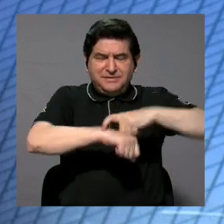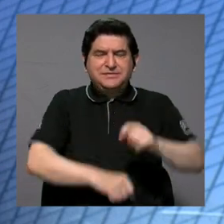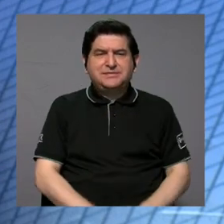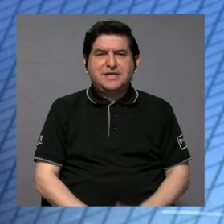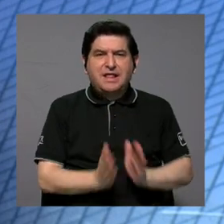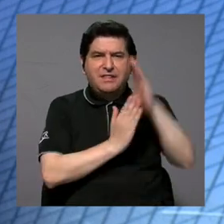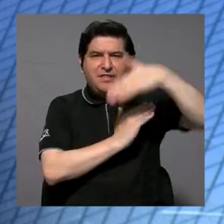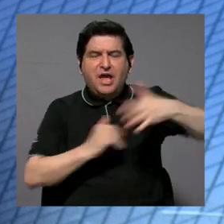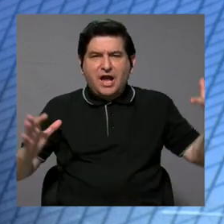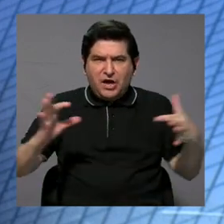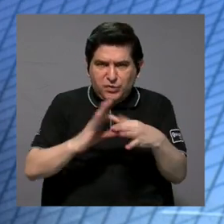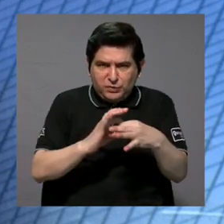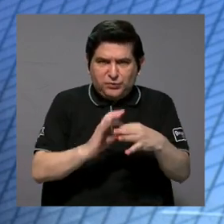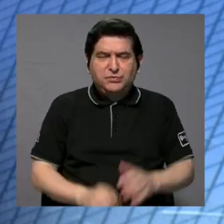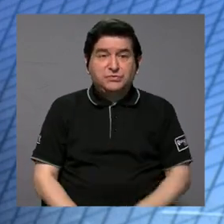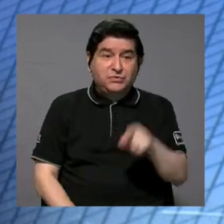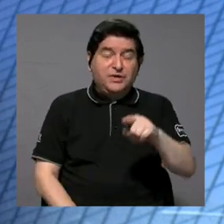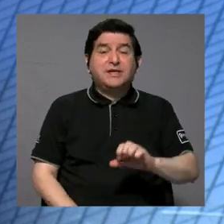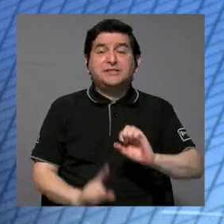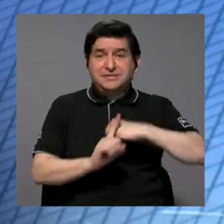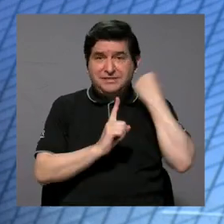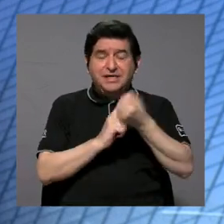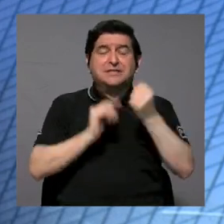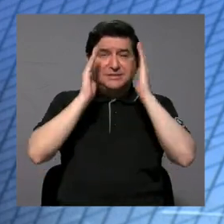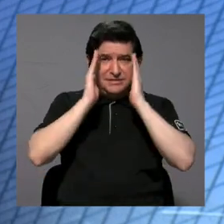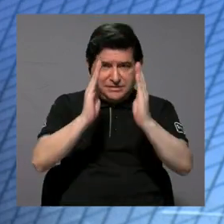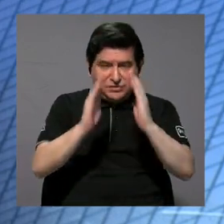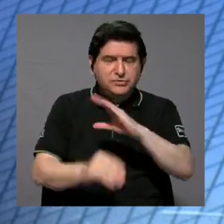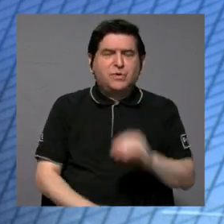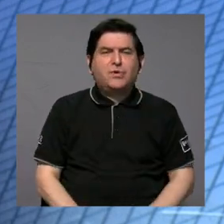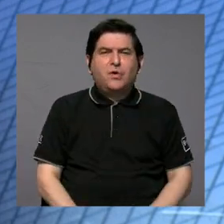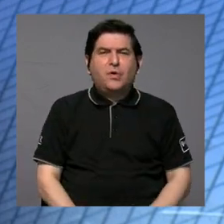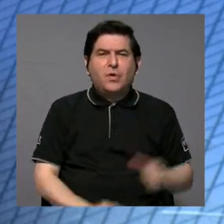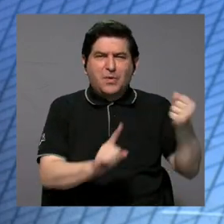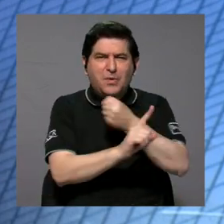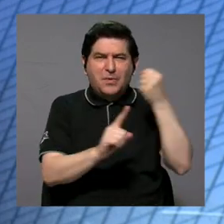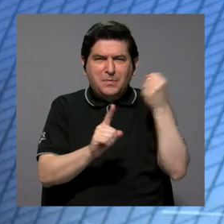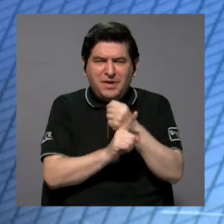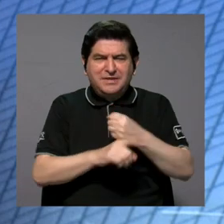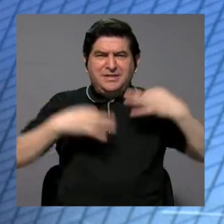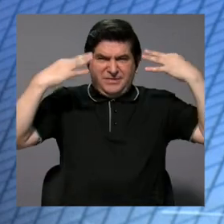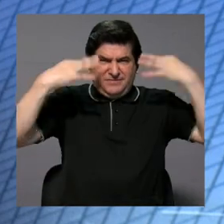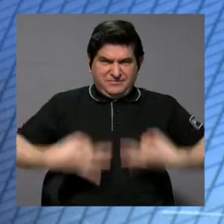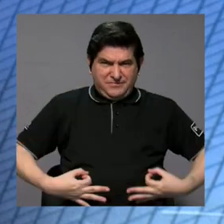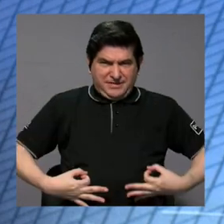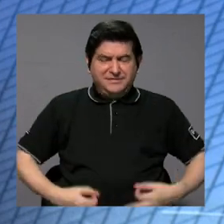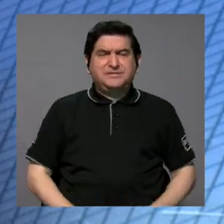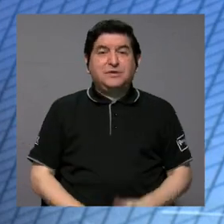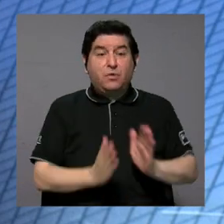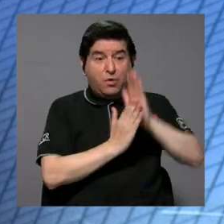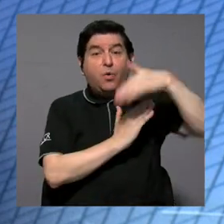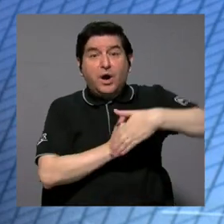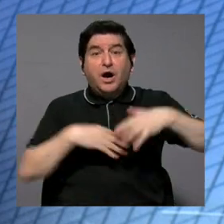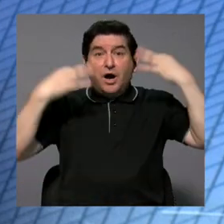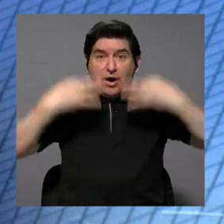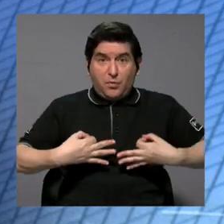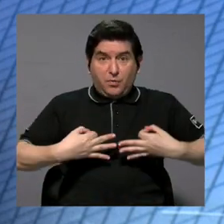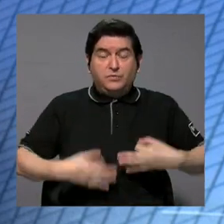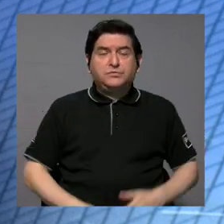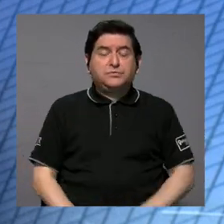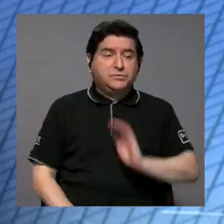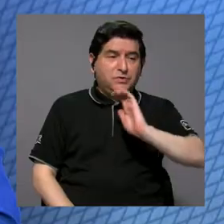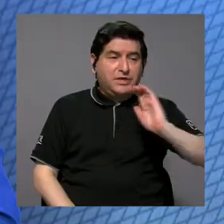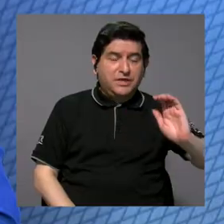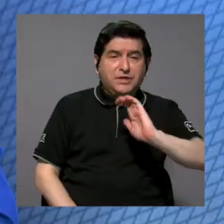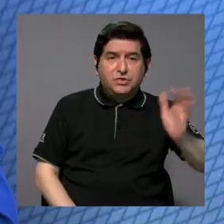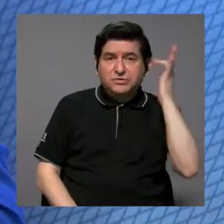sexual, al inicio eso fuera lo que trabajábamos, o maltrato físico, digamos, o abuso físico, digamos, de humillaciones, etcétera, que viven los